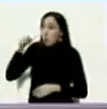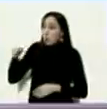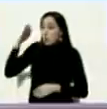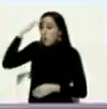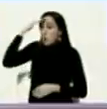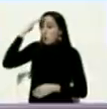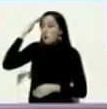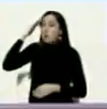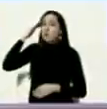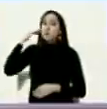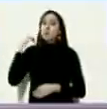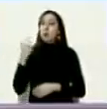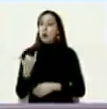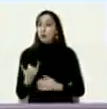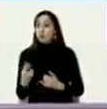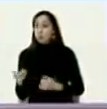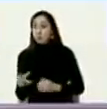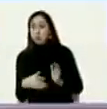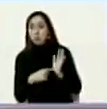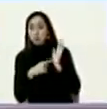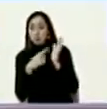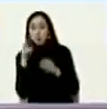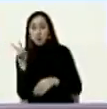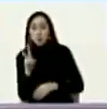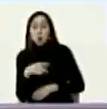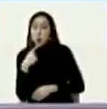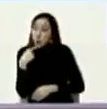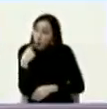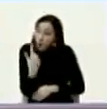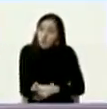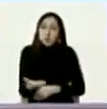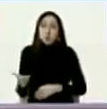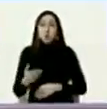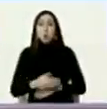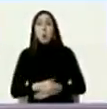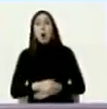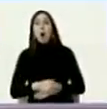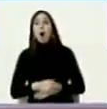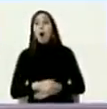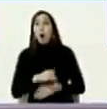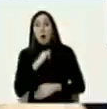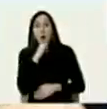plenipotenciario yo le he dicho y lanzo el mensaje